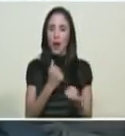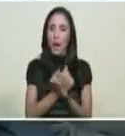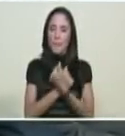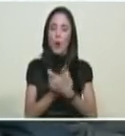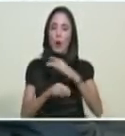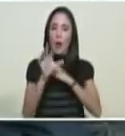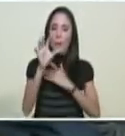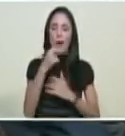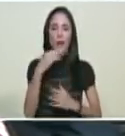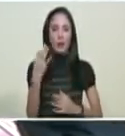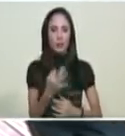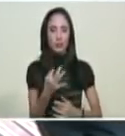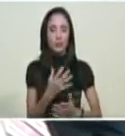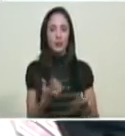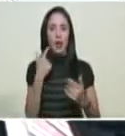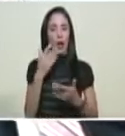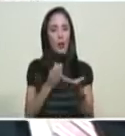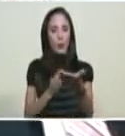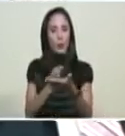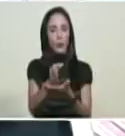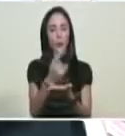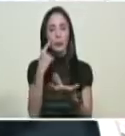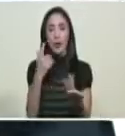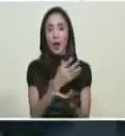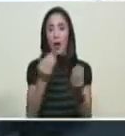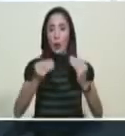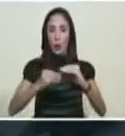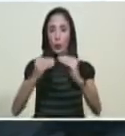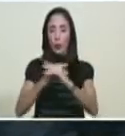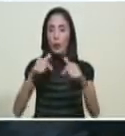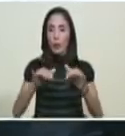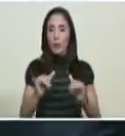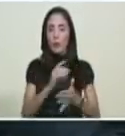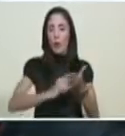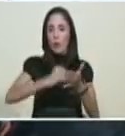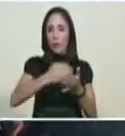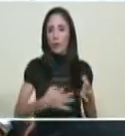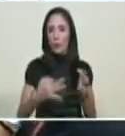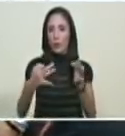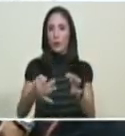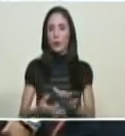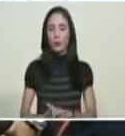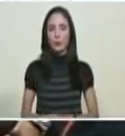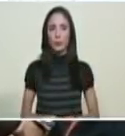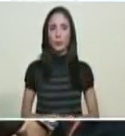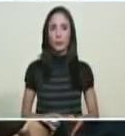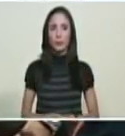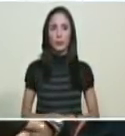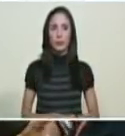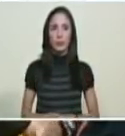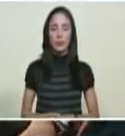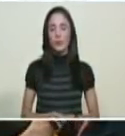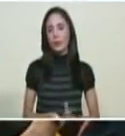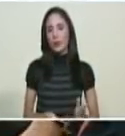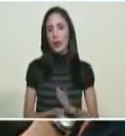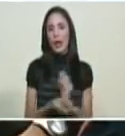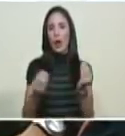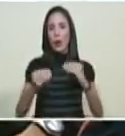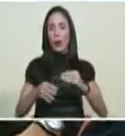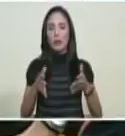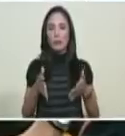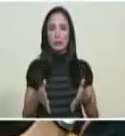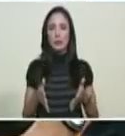honesta, nosotros echar a andar cada uno de los acuerdos que hoy estamos firmando. Siempre digo, los acuerdos no se pueden quedar